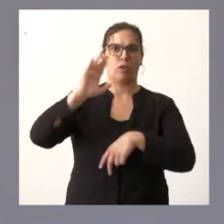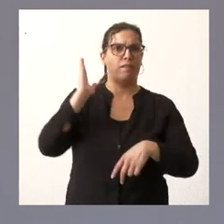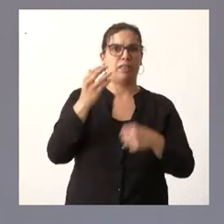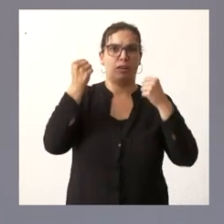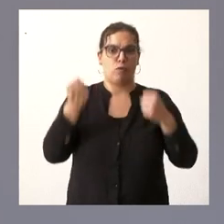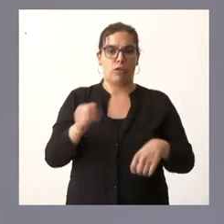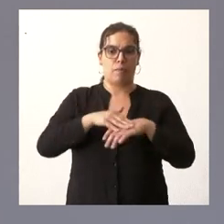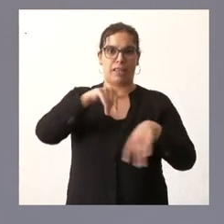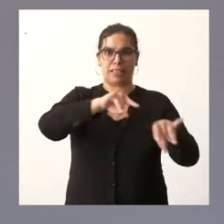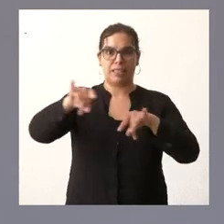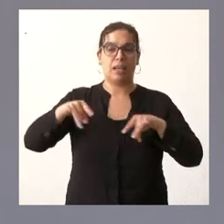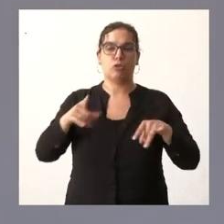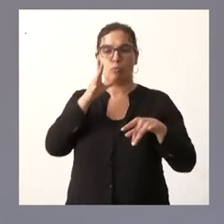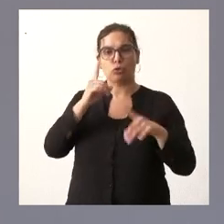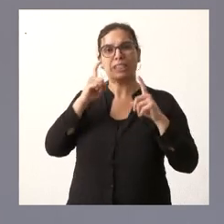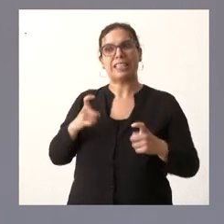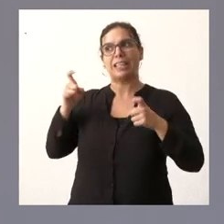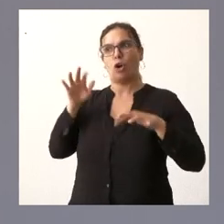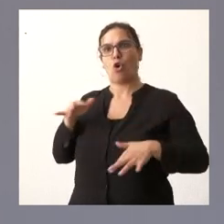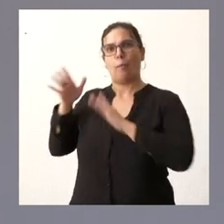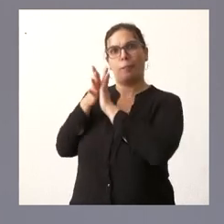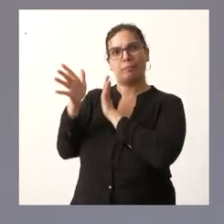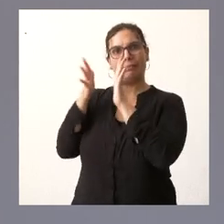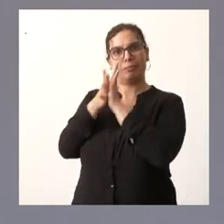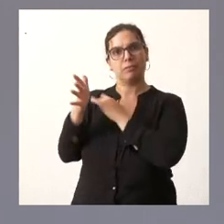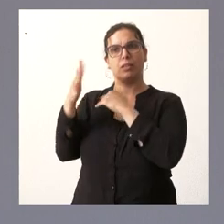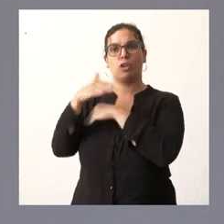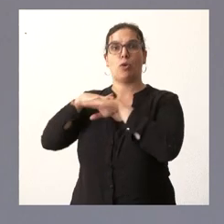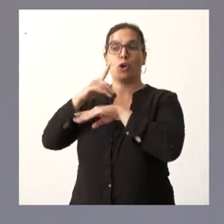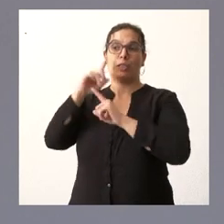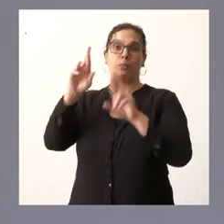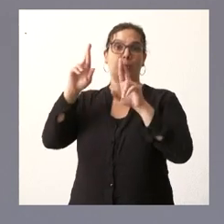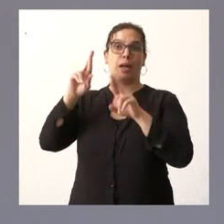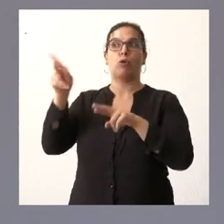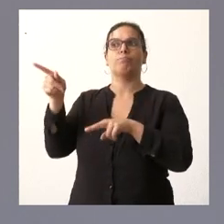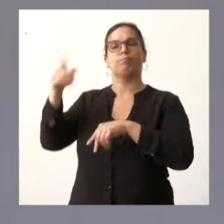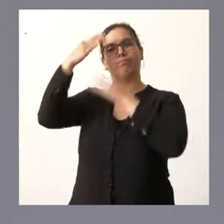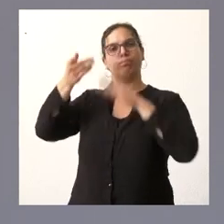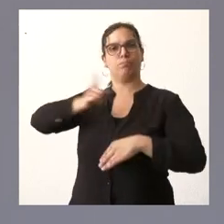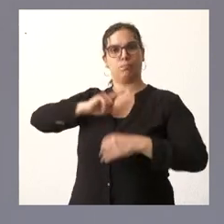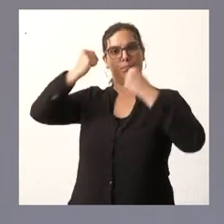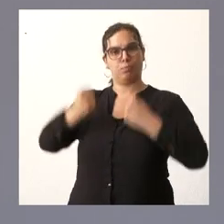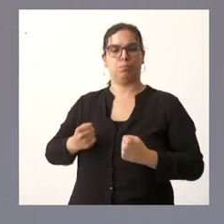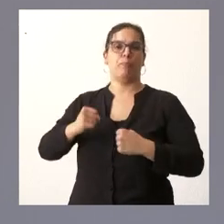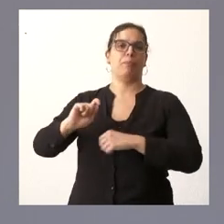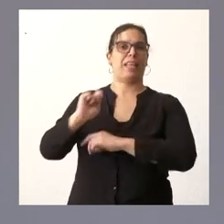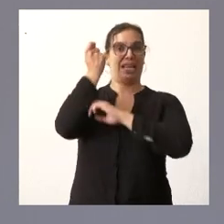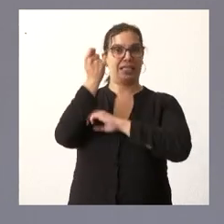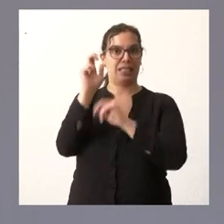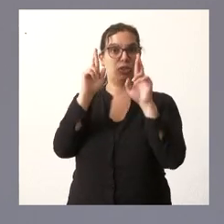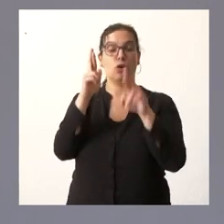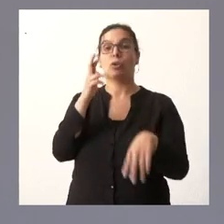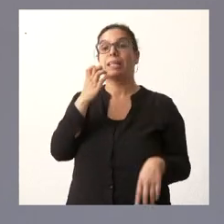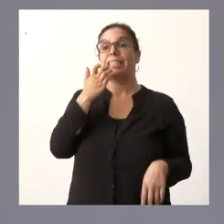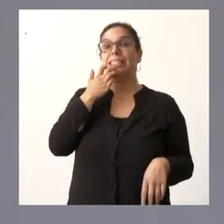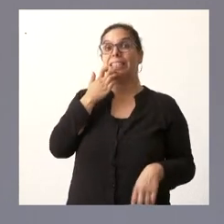en esta tierra en esto lo intentaremos convencer y esperaremos tener éxito antes de plantearnos qué haríamos en el caso de que el